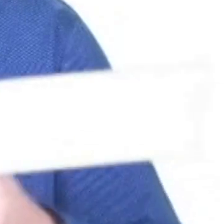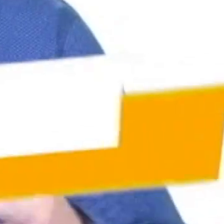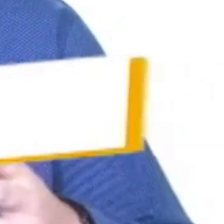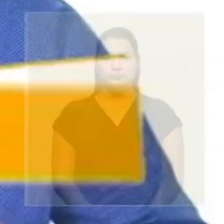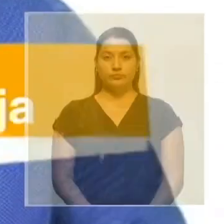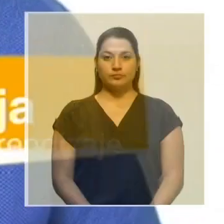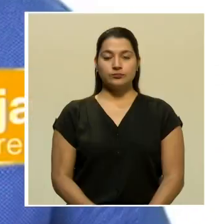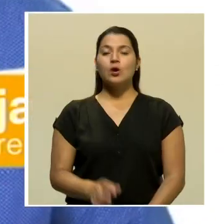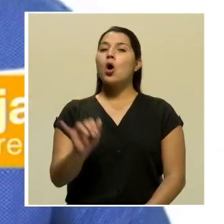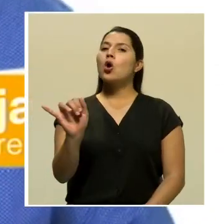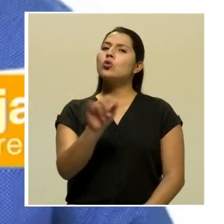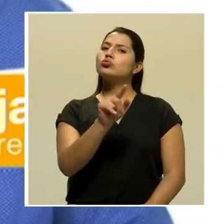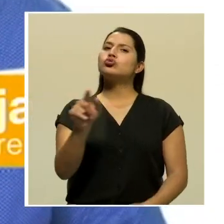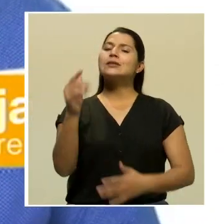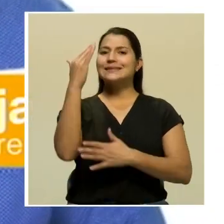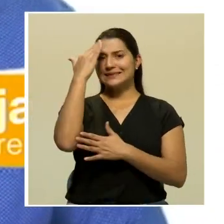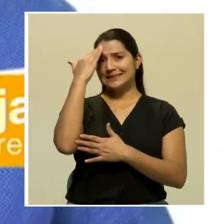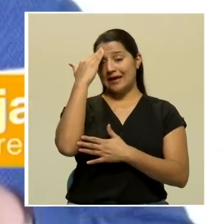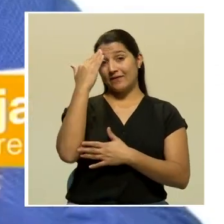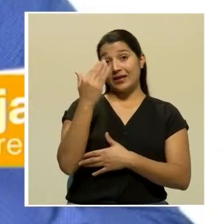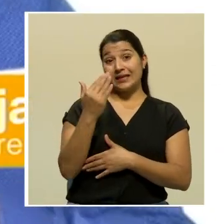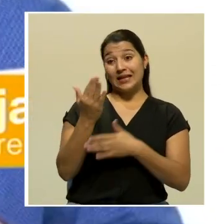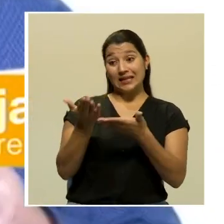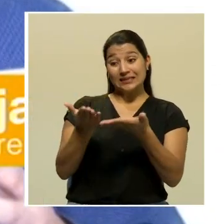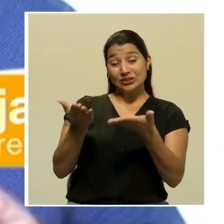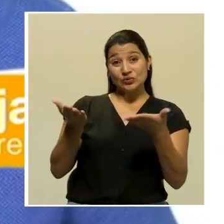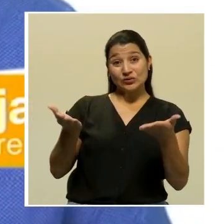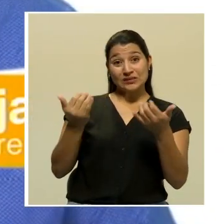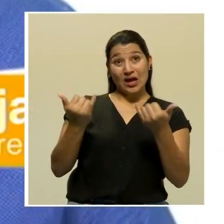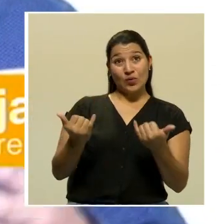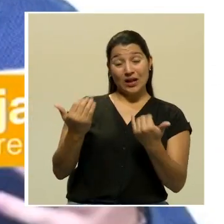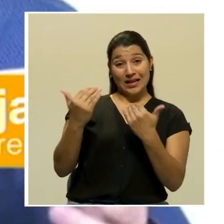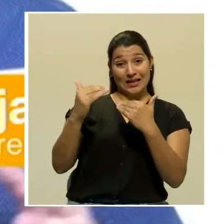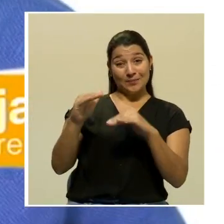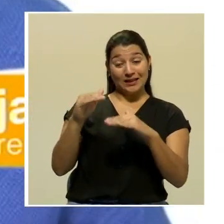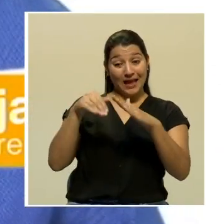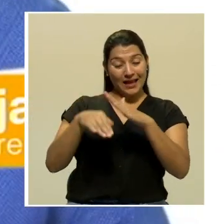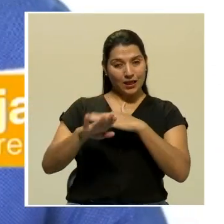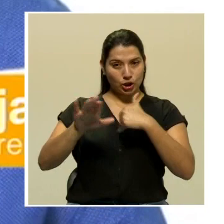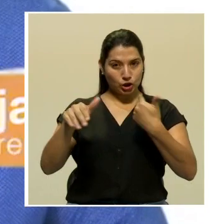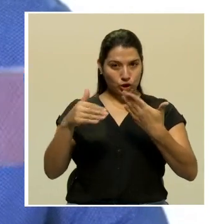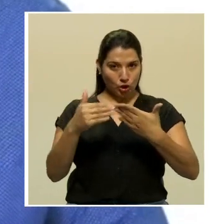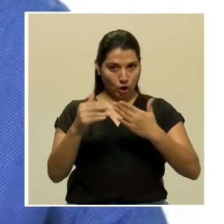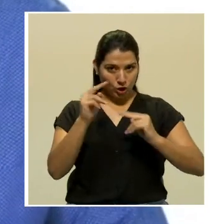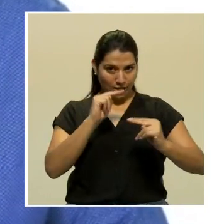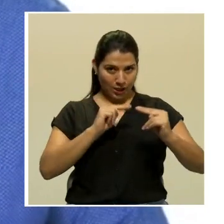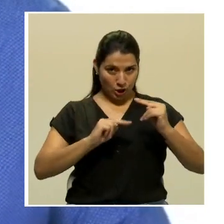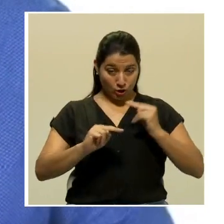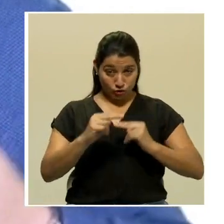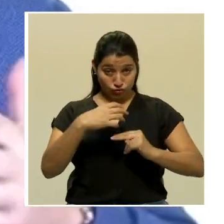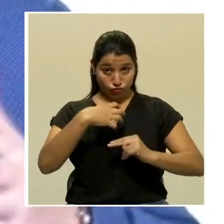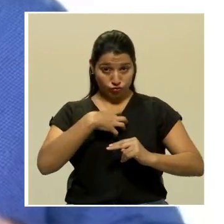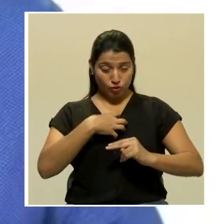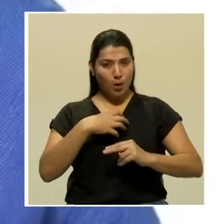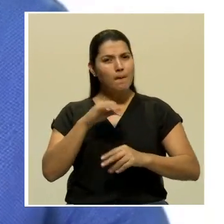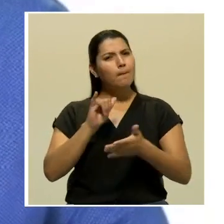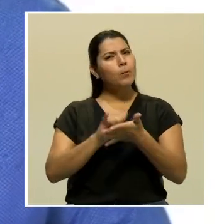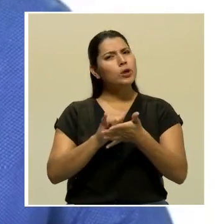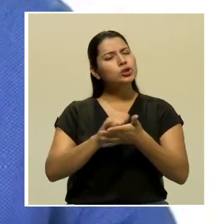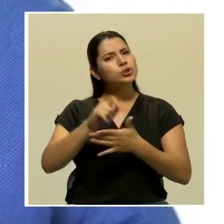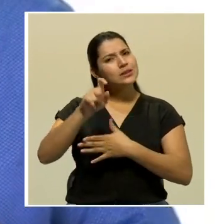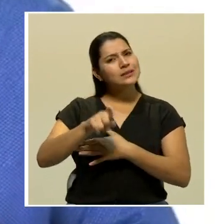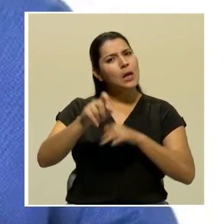Como bien es sabido, los recursos son limitados o escasos en todo emprendimiento. Es por eso que se vuelve necesario